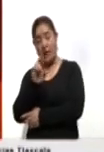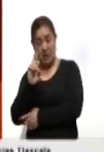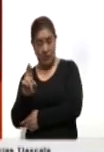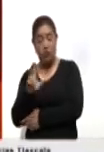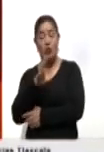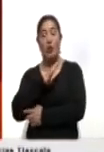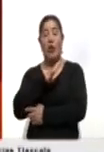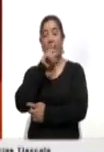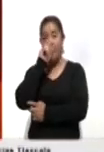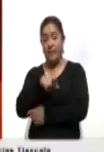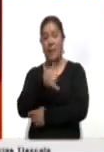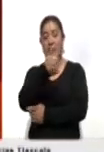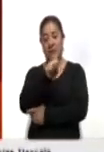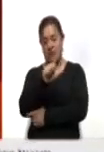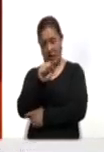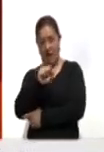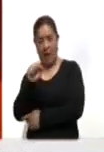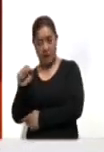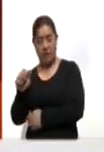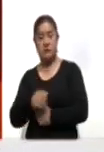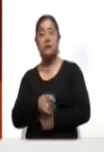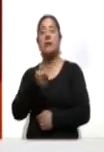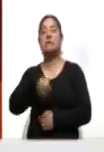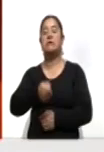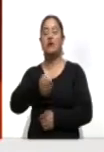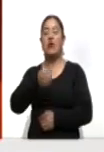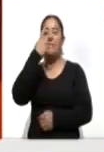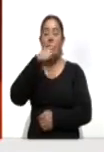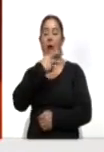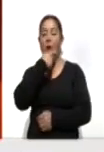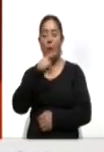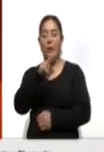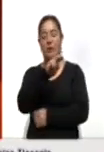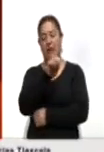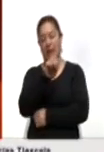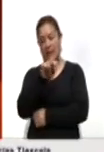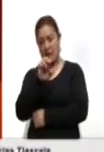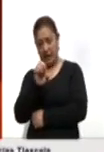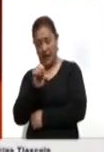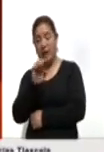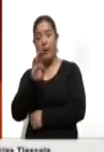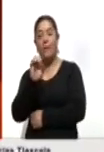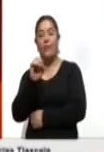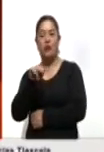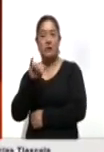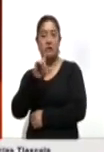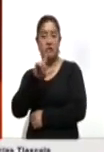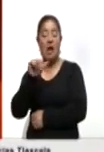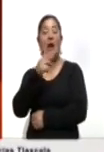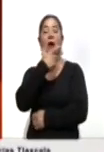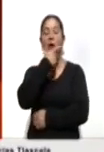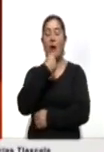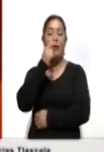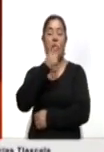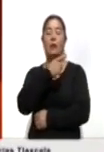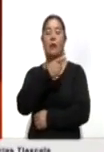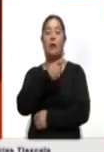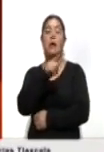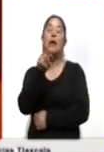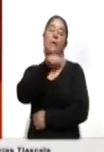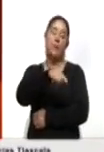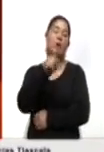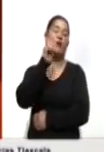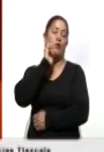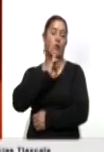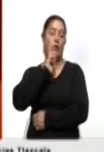Bosa, quien envía saludos para el señor René Bonilla y a la señora Margarita Sánchez, de parte de sus dos